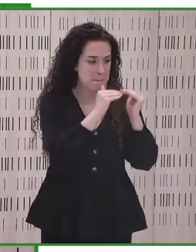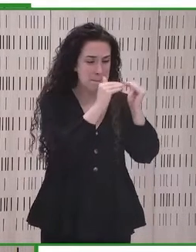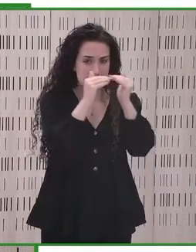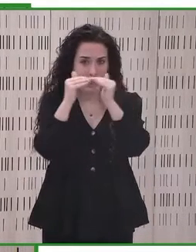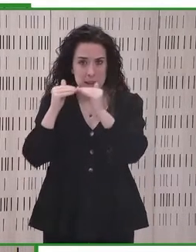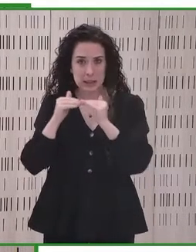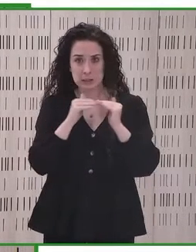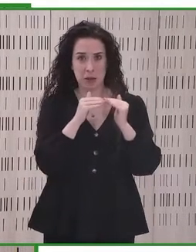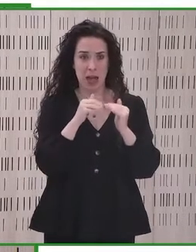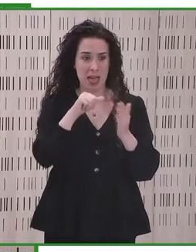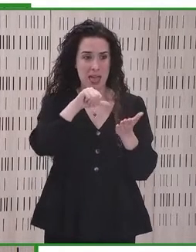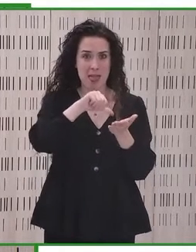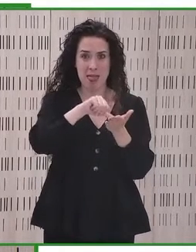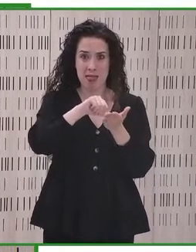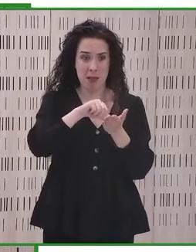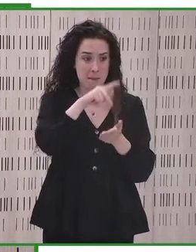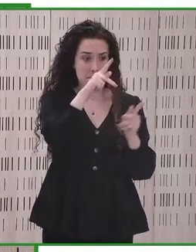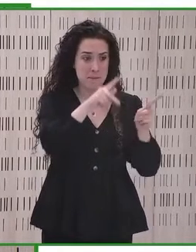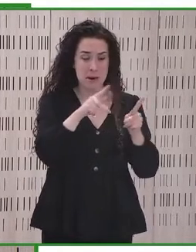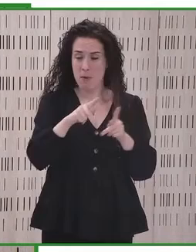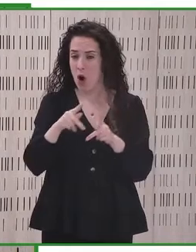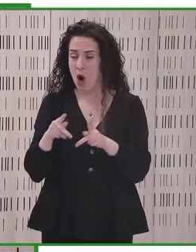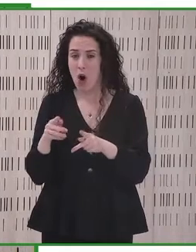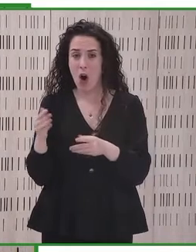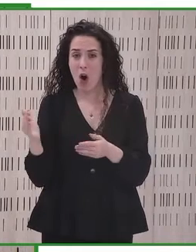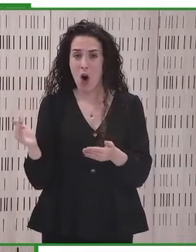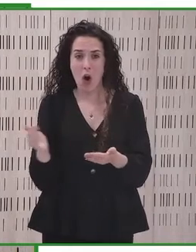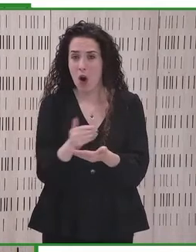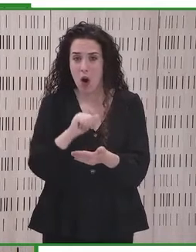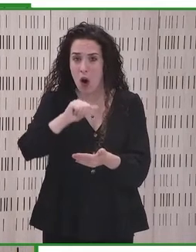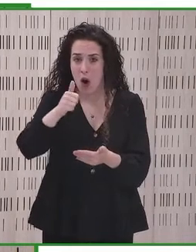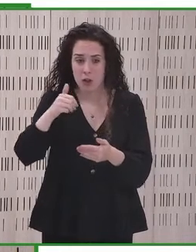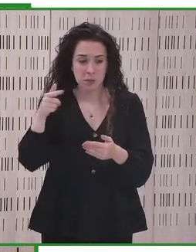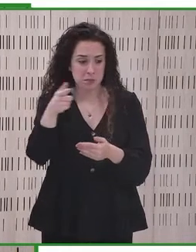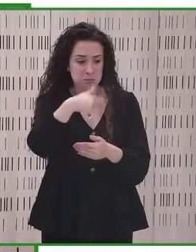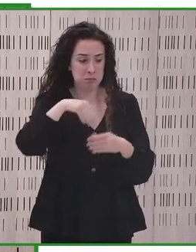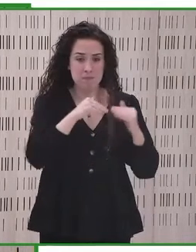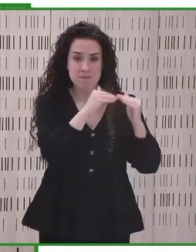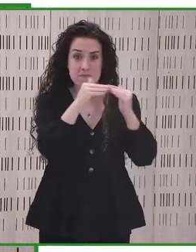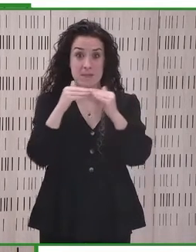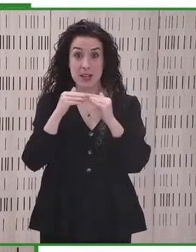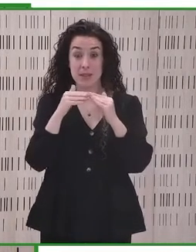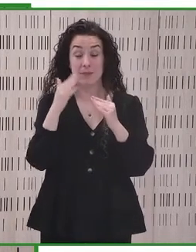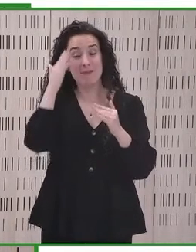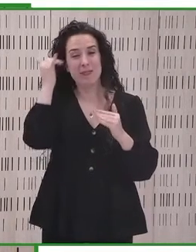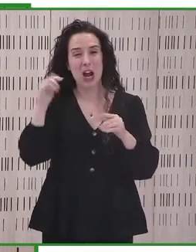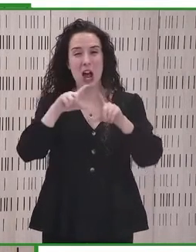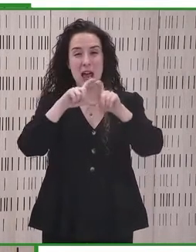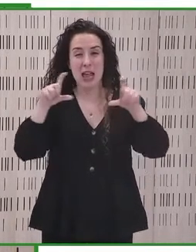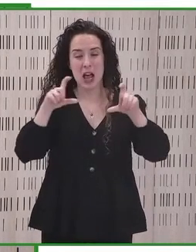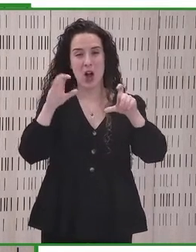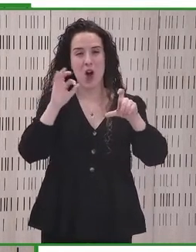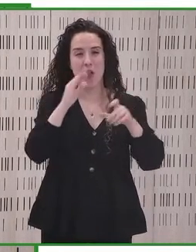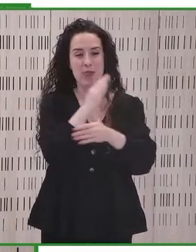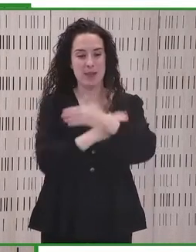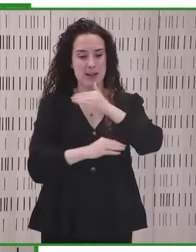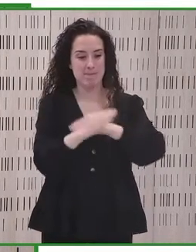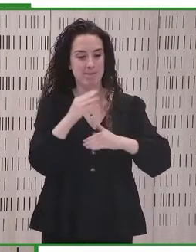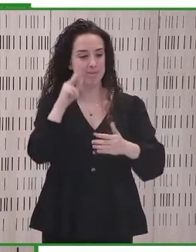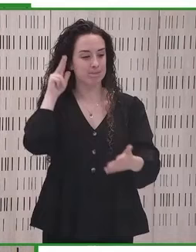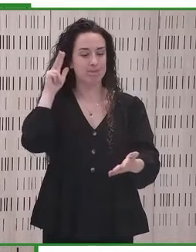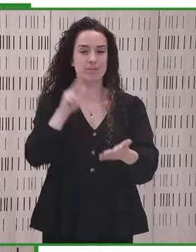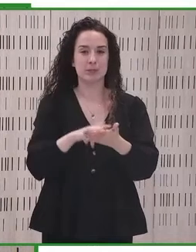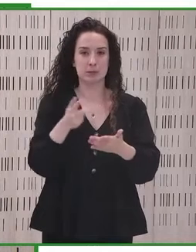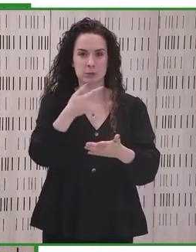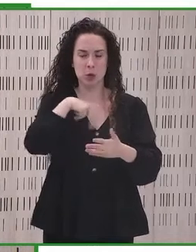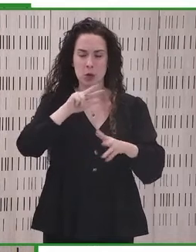con los demás ciudadanos y ciudadanas. Porque esa tarjeta y ese reconocimiento de la discapacidad nos daría acceso